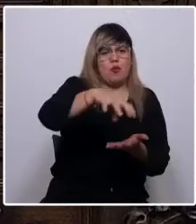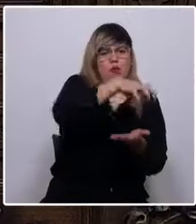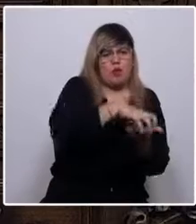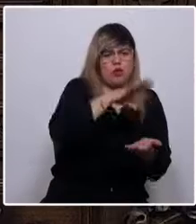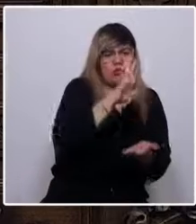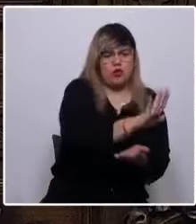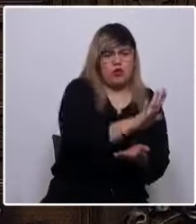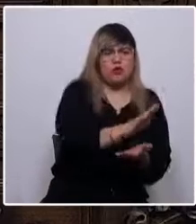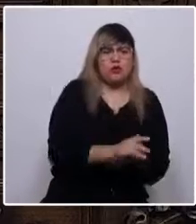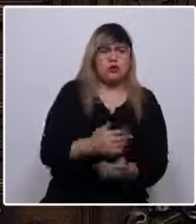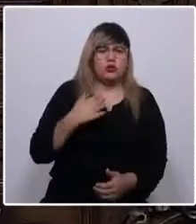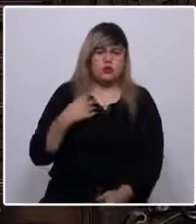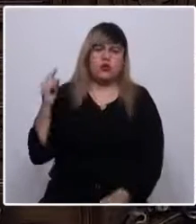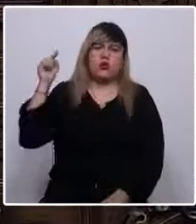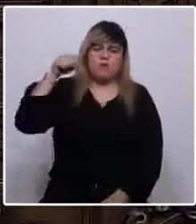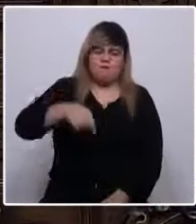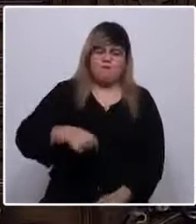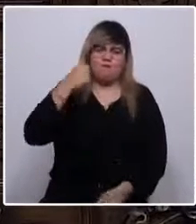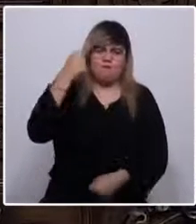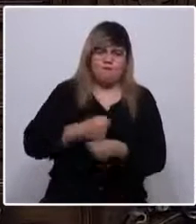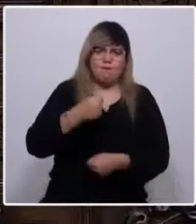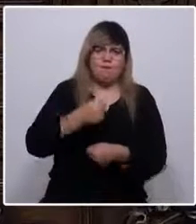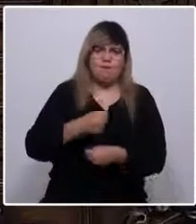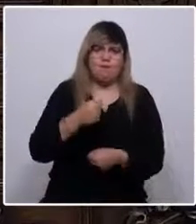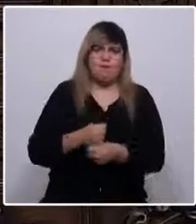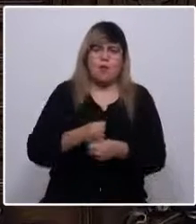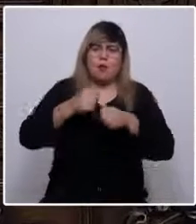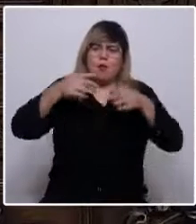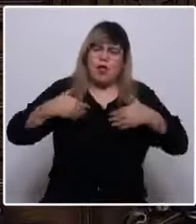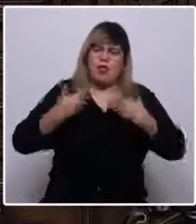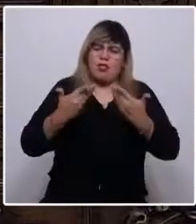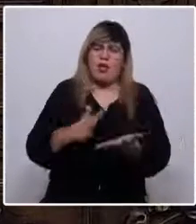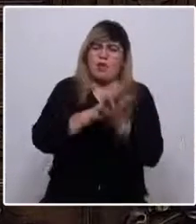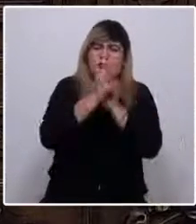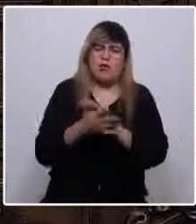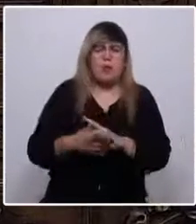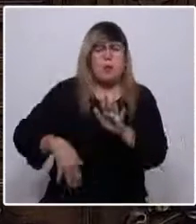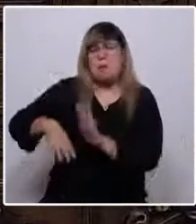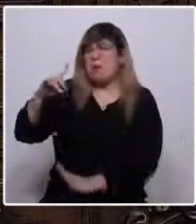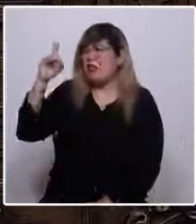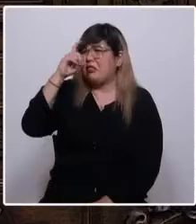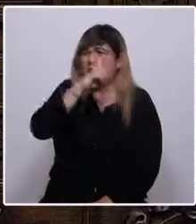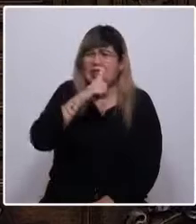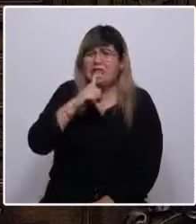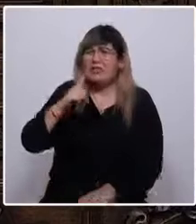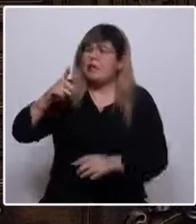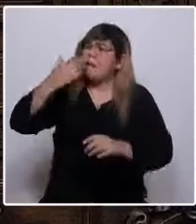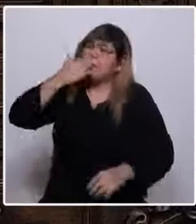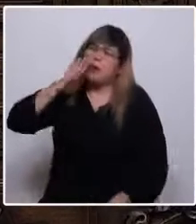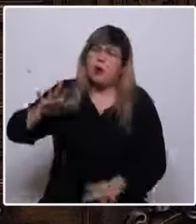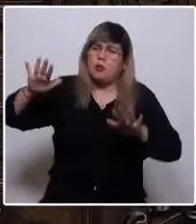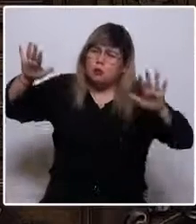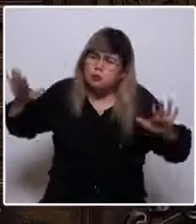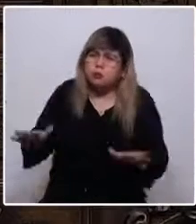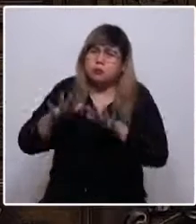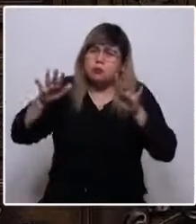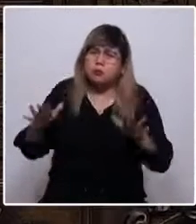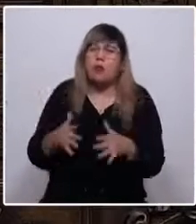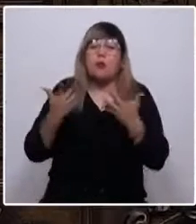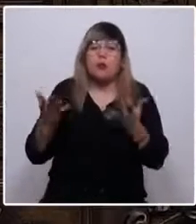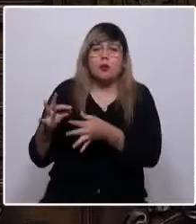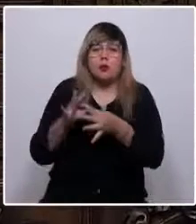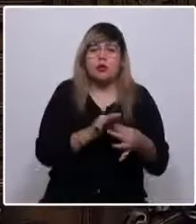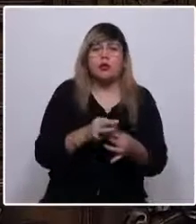He venido a trabajar aquí para dejarlo todo, mientras más difícil mejor, para eso estamos. Por ello muchas y muchos